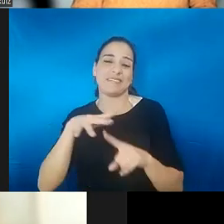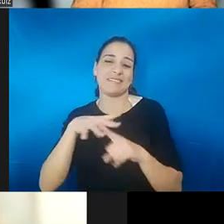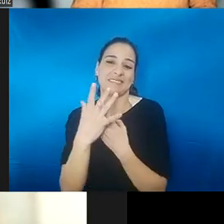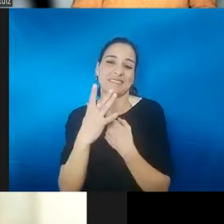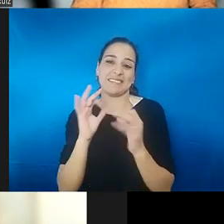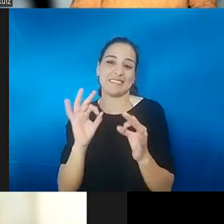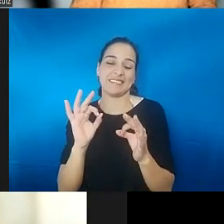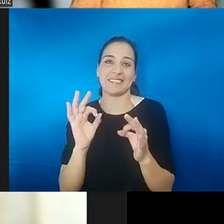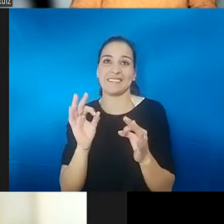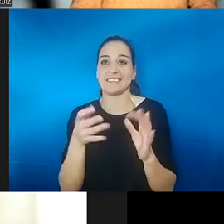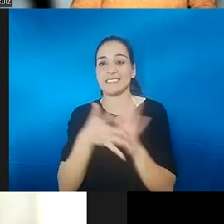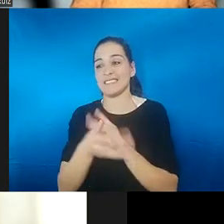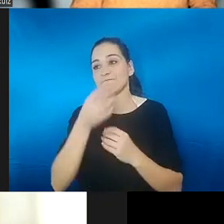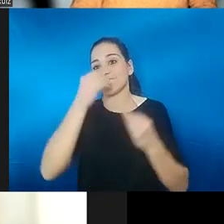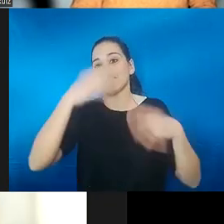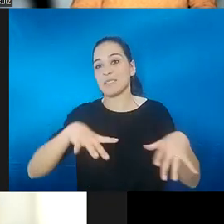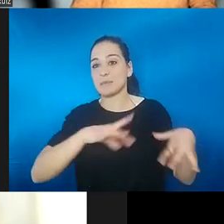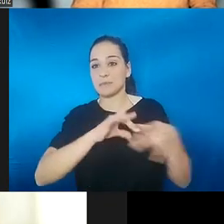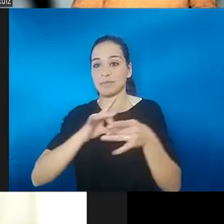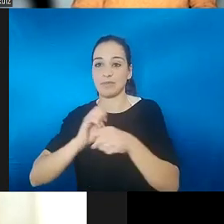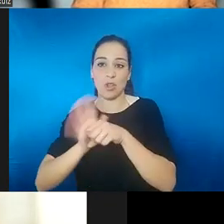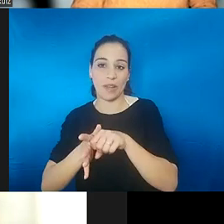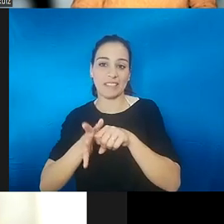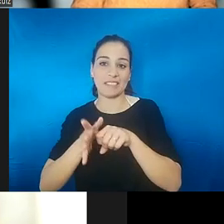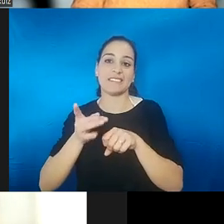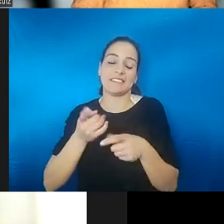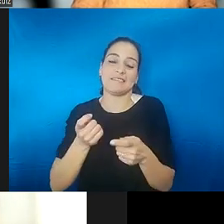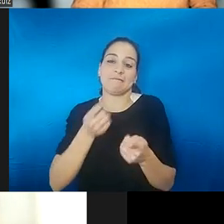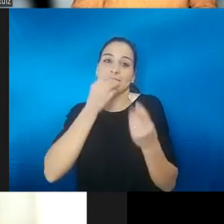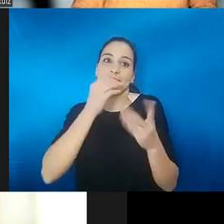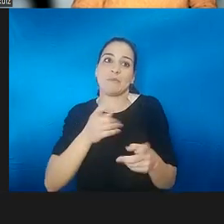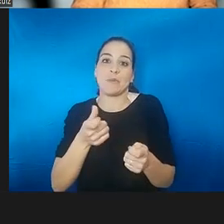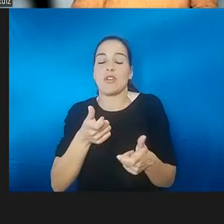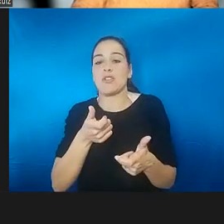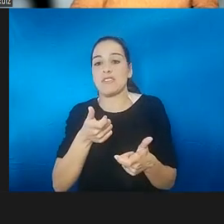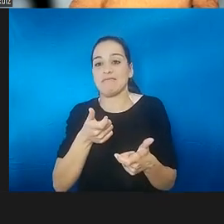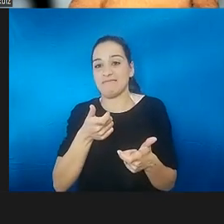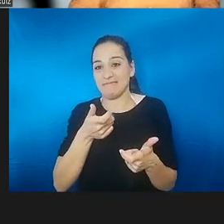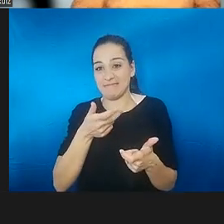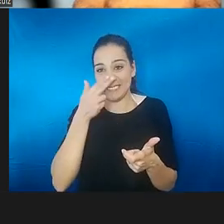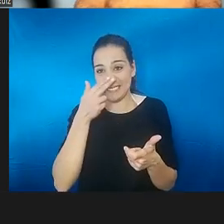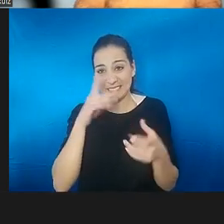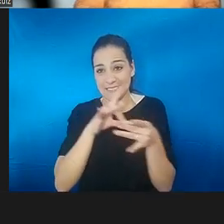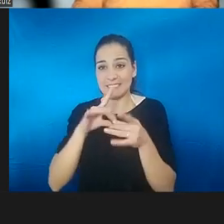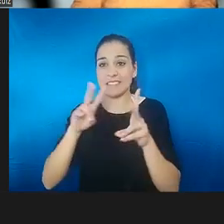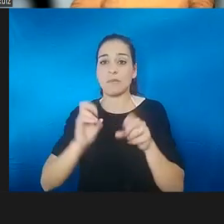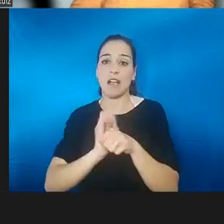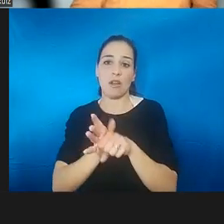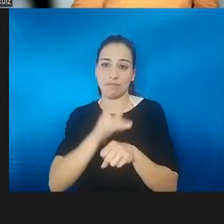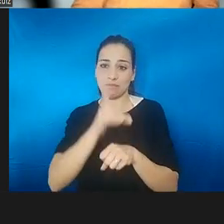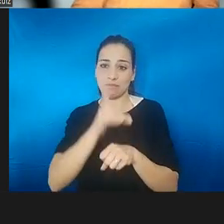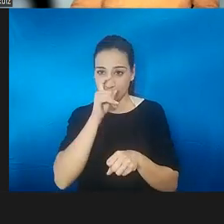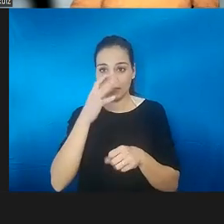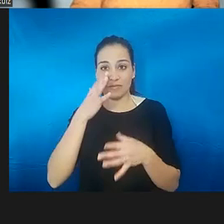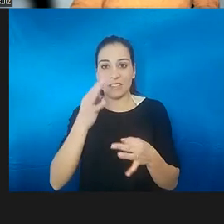historias relacionadas con COVID y las historias que suenasen un poco mal. No les interesaba nada más. Entonces, realmente no tuvimos la visibilidad